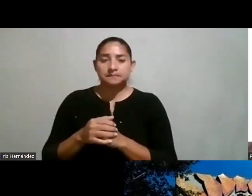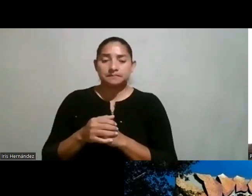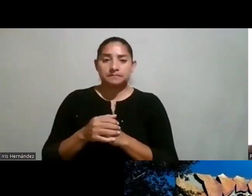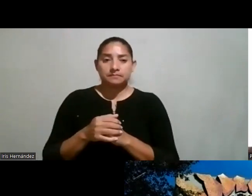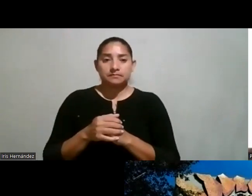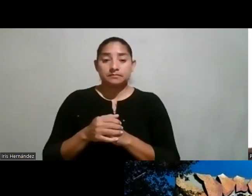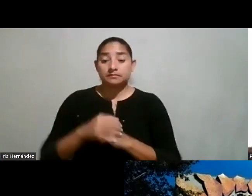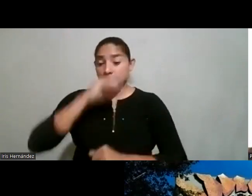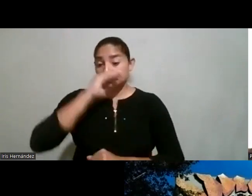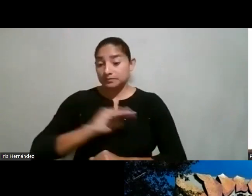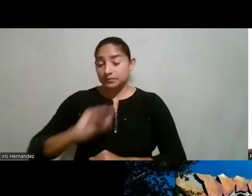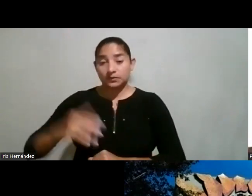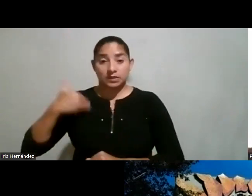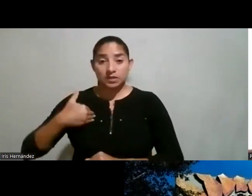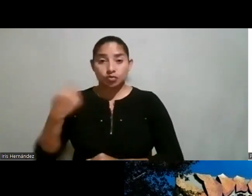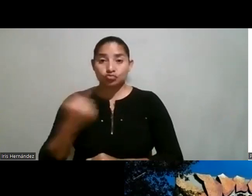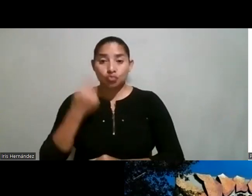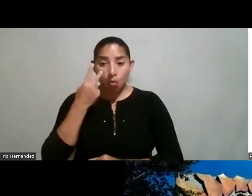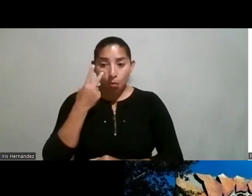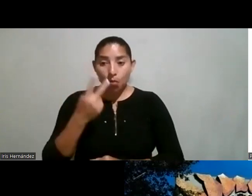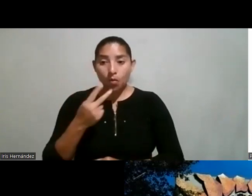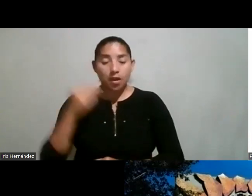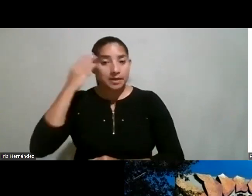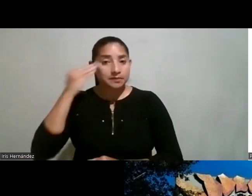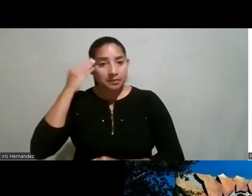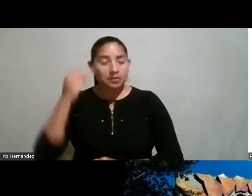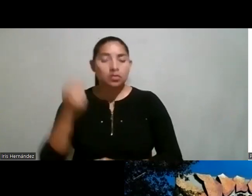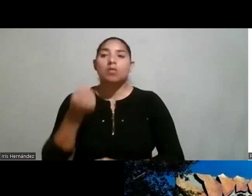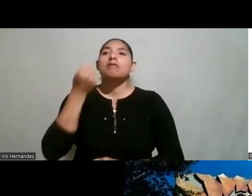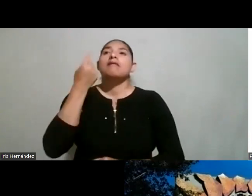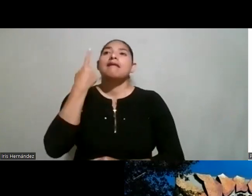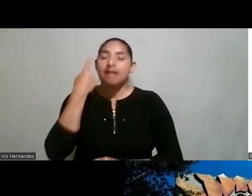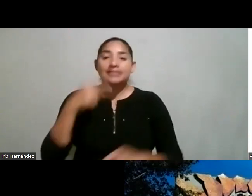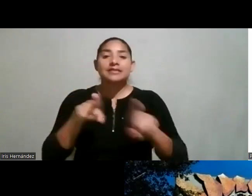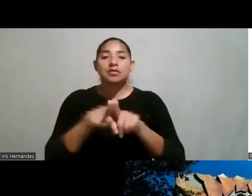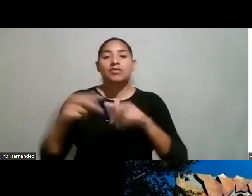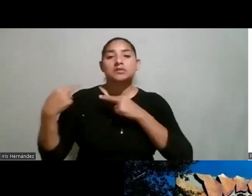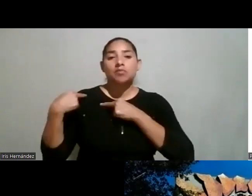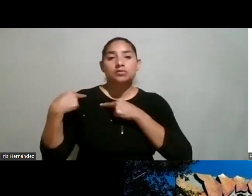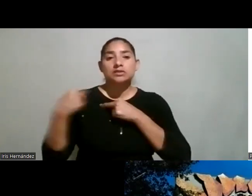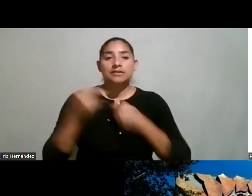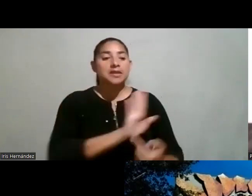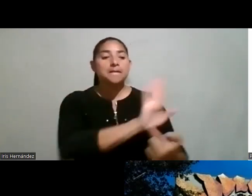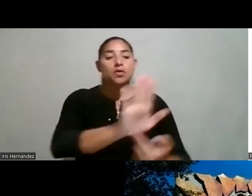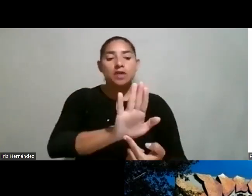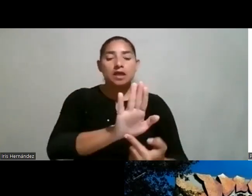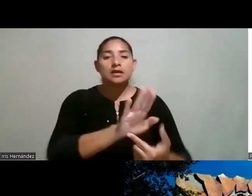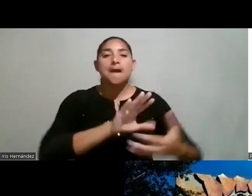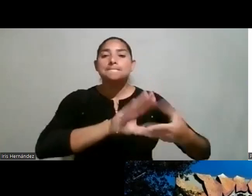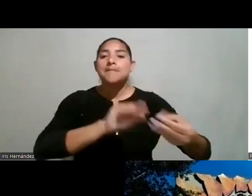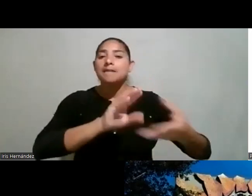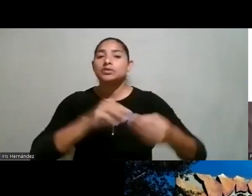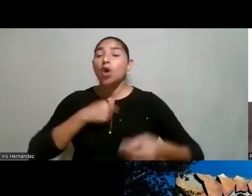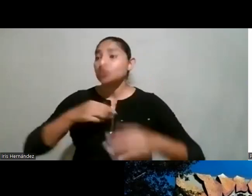y los niños no solamente hacían el experimento y lo entendían sino que eran los encargados de estudiar a los otros compañeritos todos querían